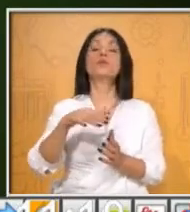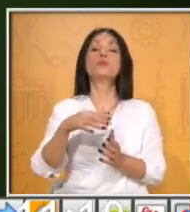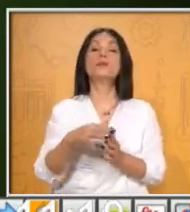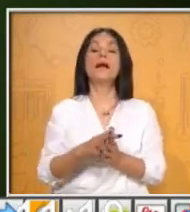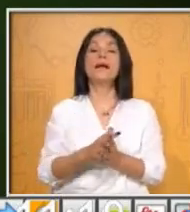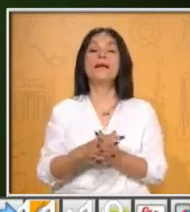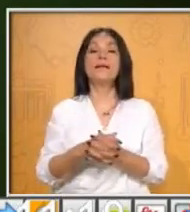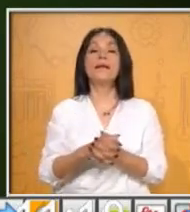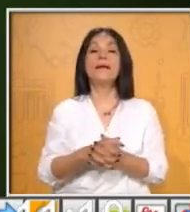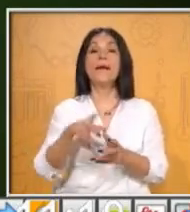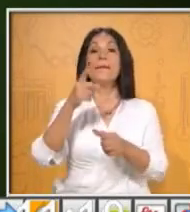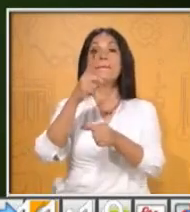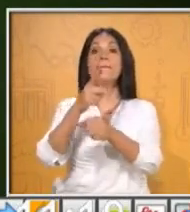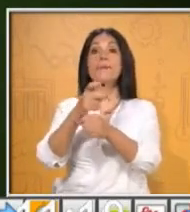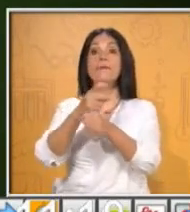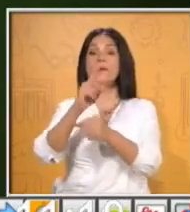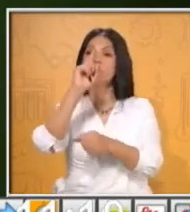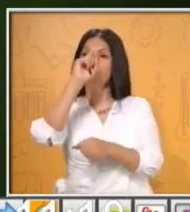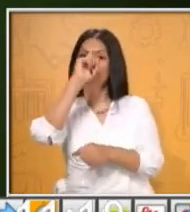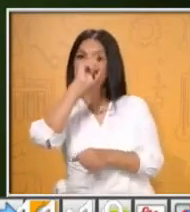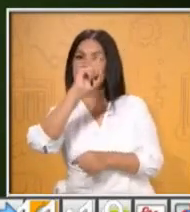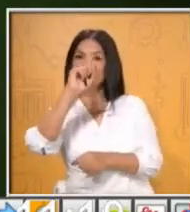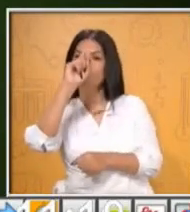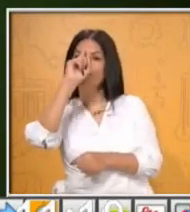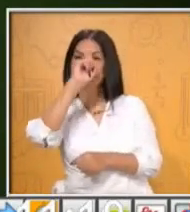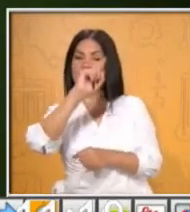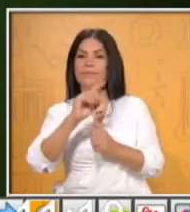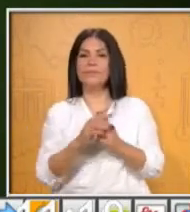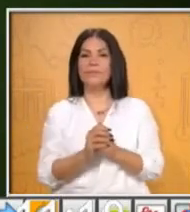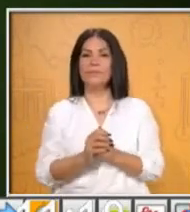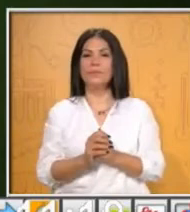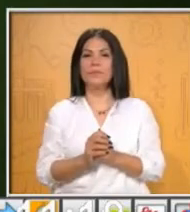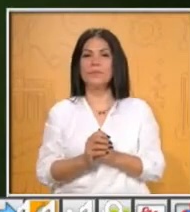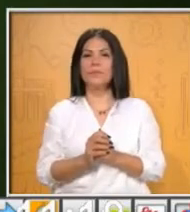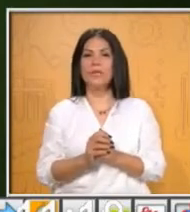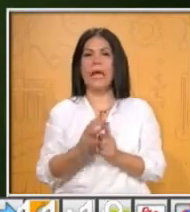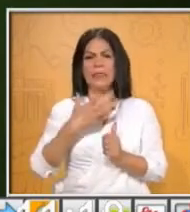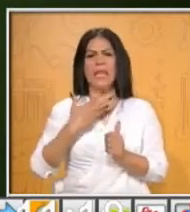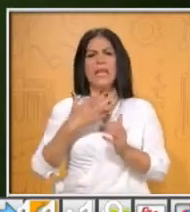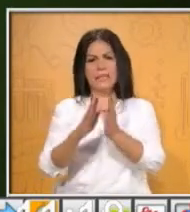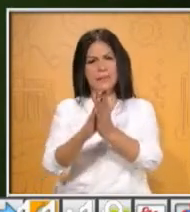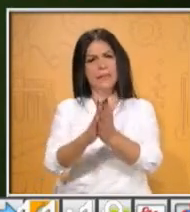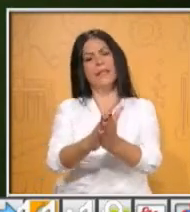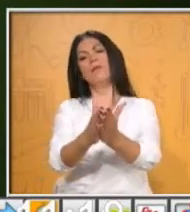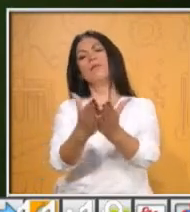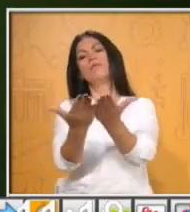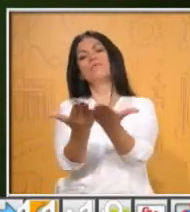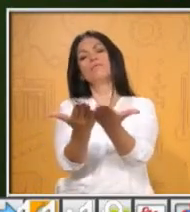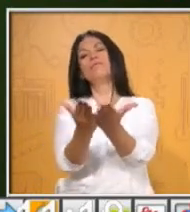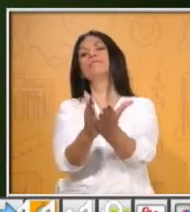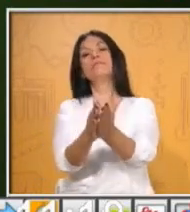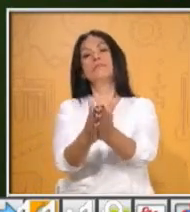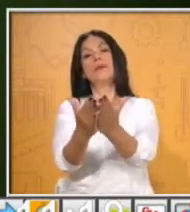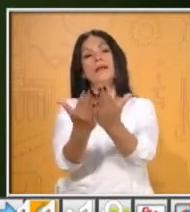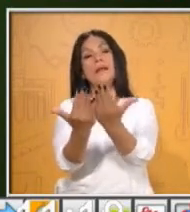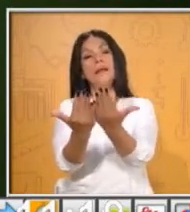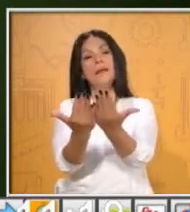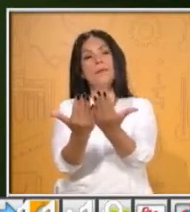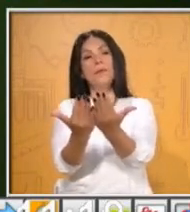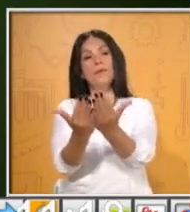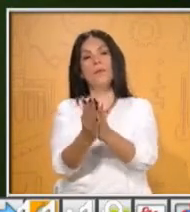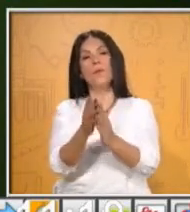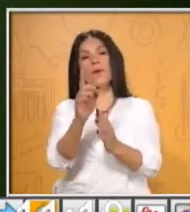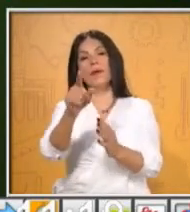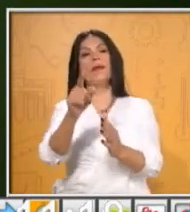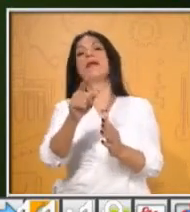La primera de ellas es que ya una vez que tengas abierta la página de tu libro, vamos a marcar en